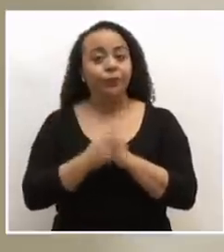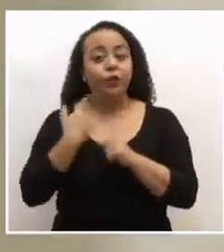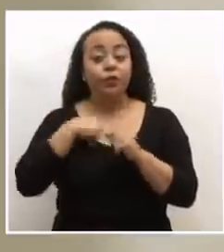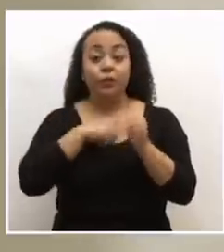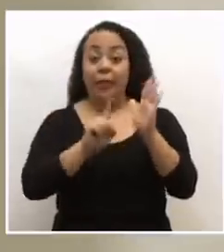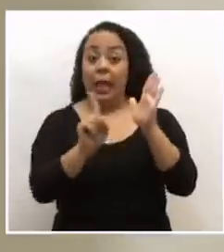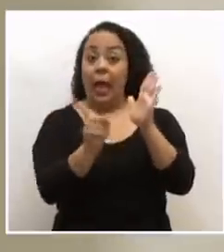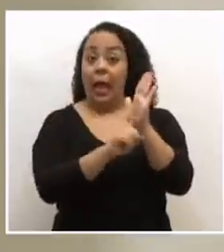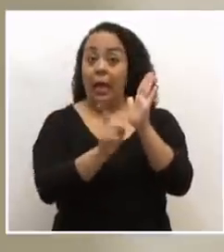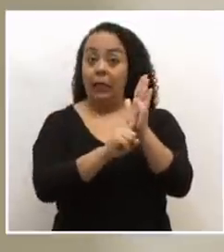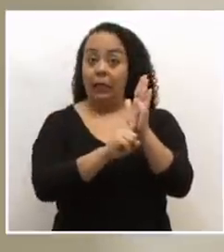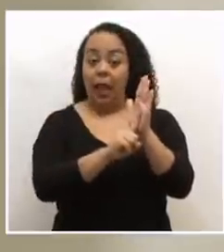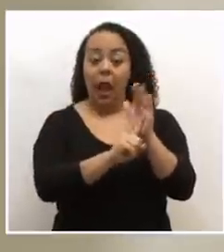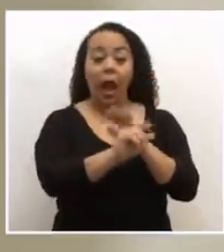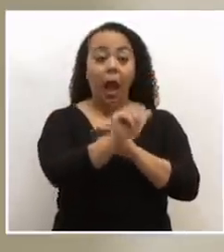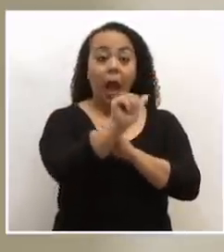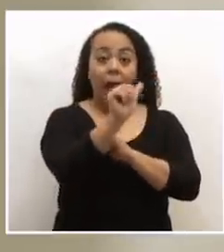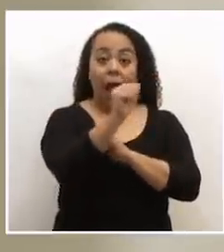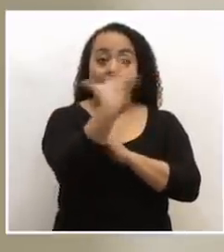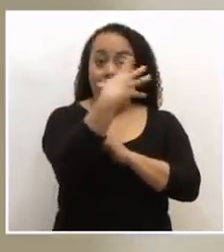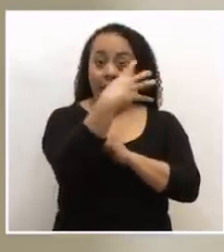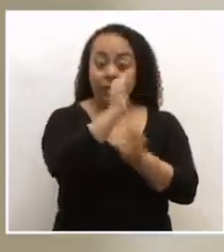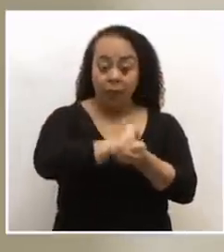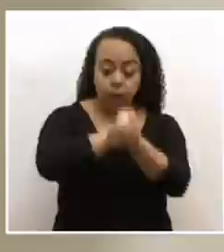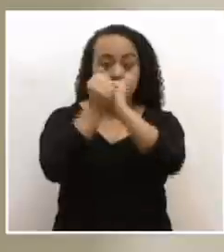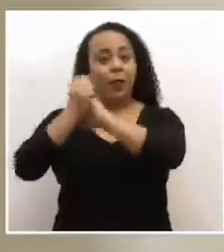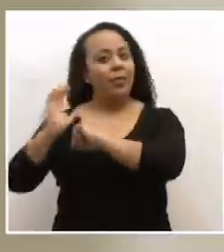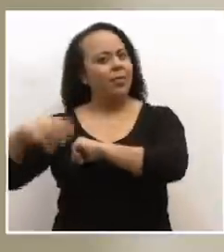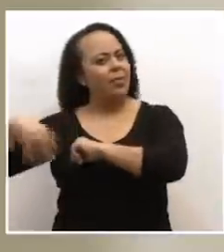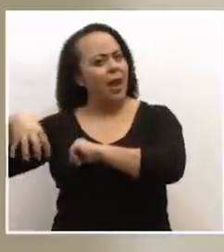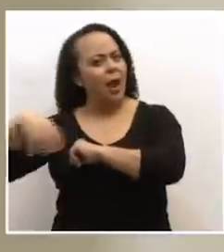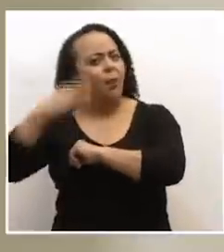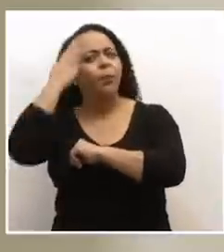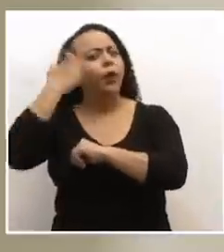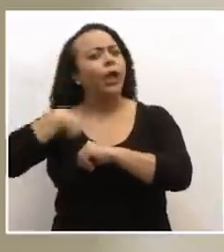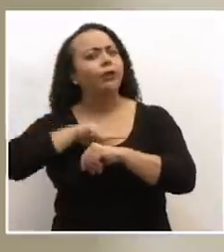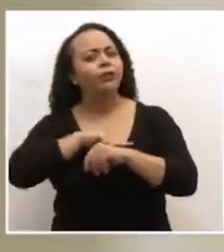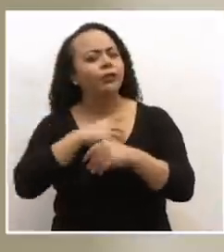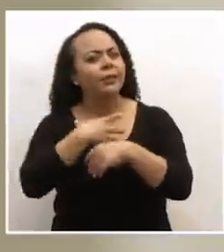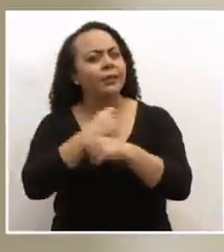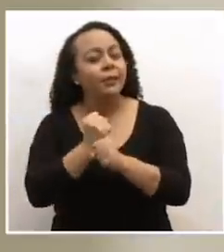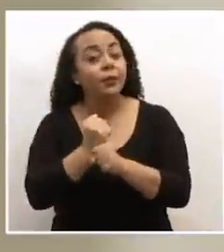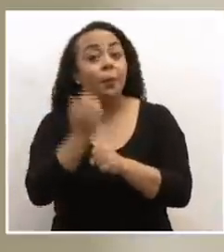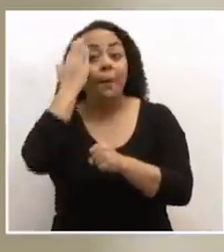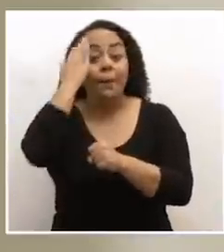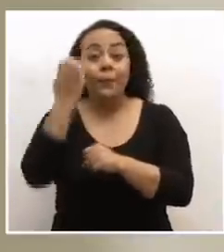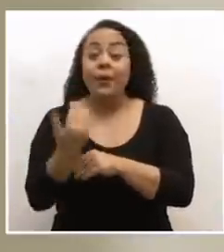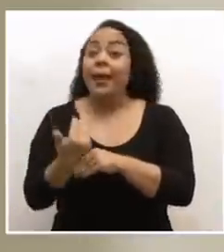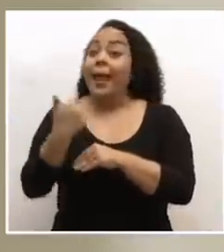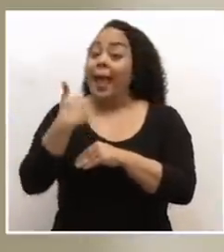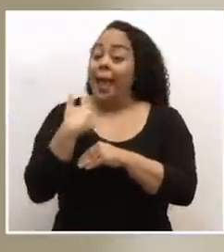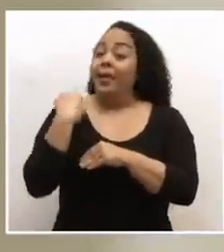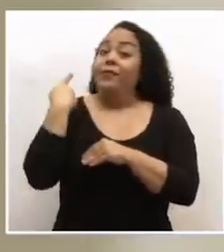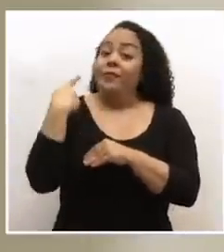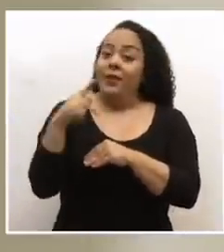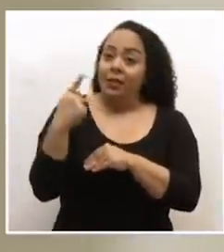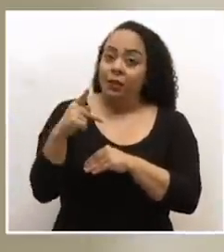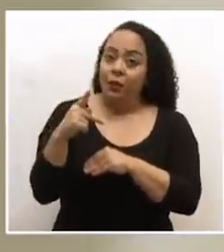alertas de amarilla a naranja, ¿por qué es que las tomamos? Porque hay un riesgo